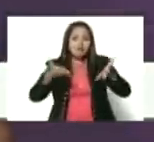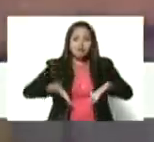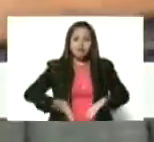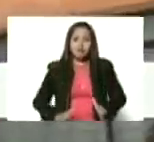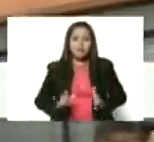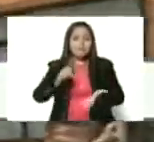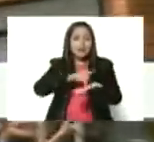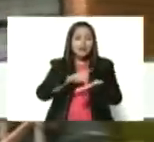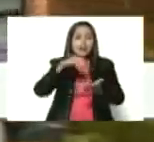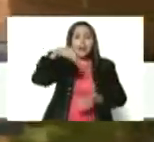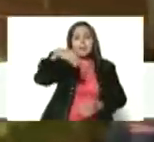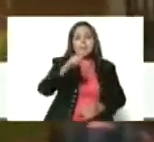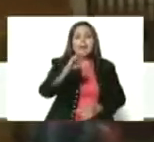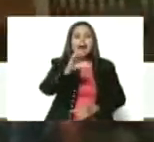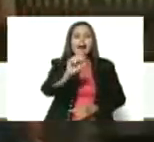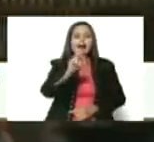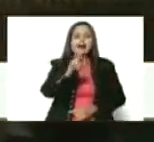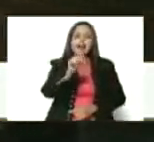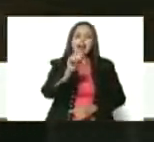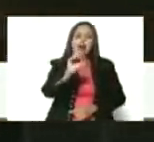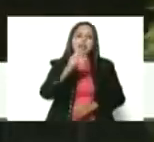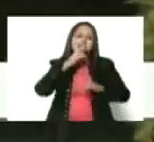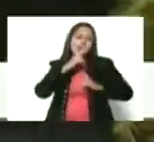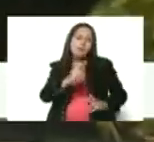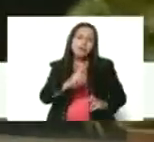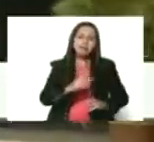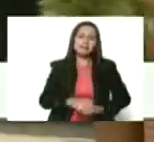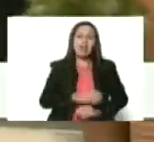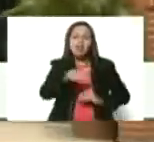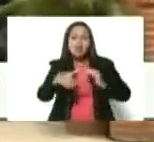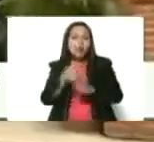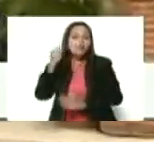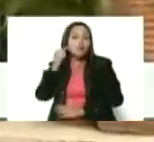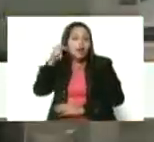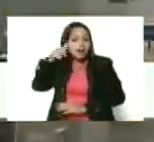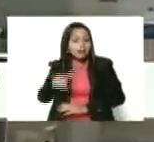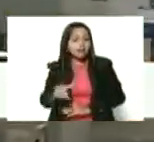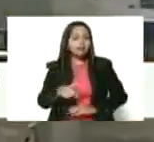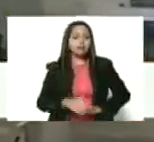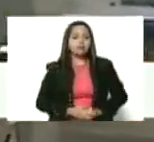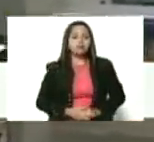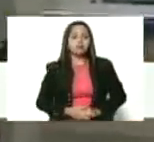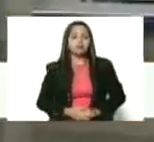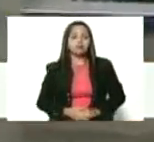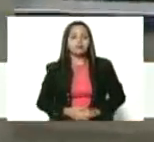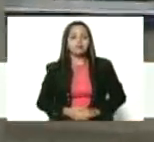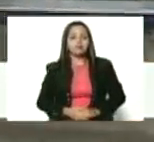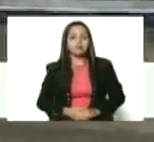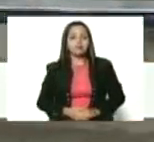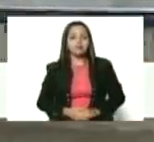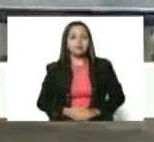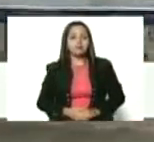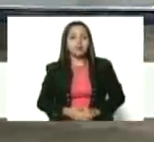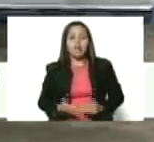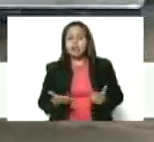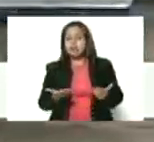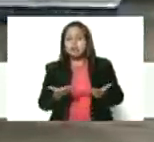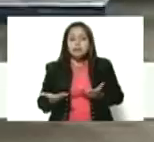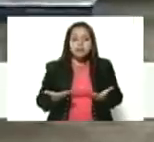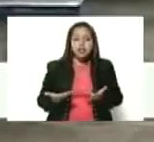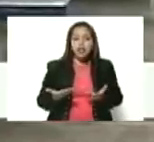Macarao. Y así darle respuesta inmediata a todas esas mujeres que tenemos acá, Presidente. Y que todo